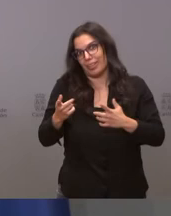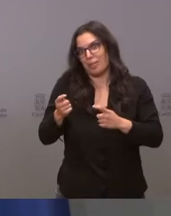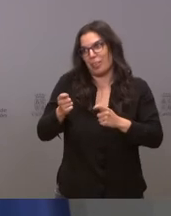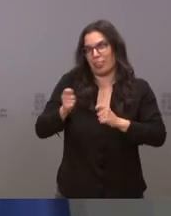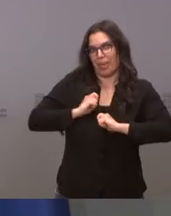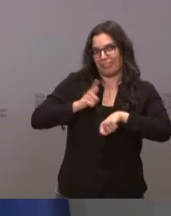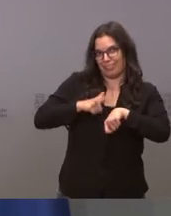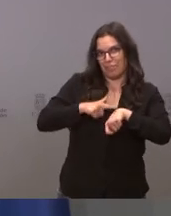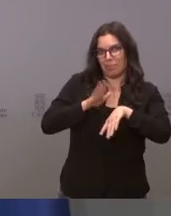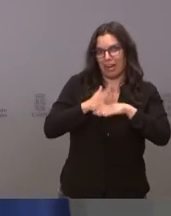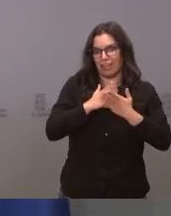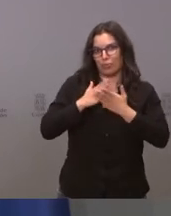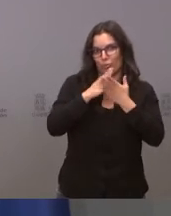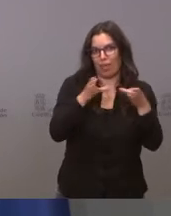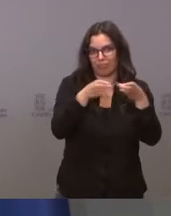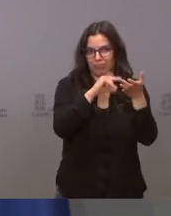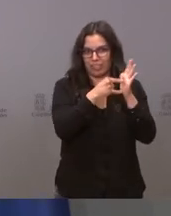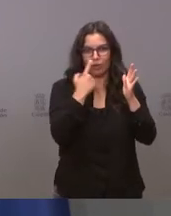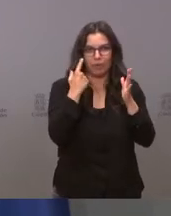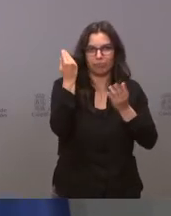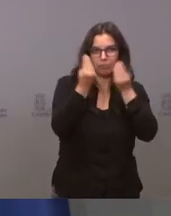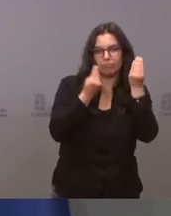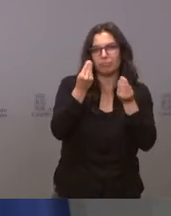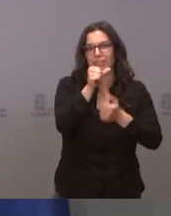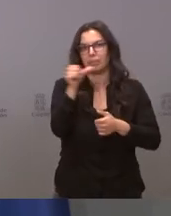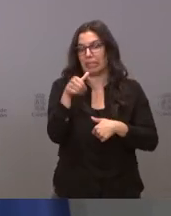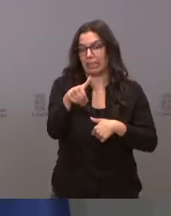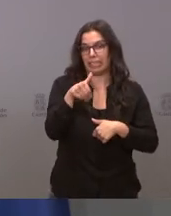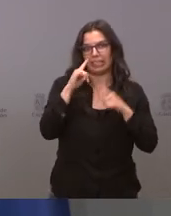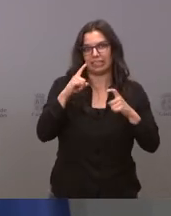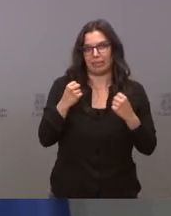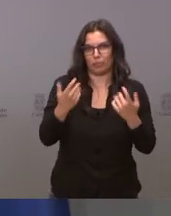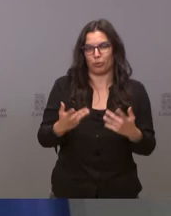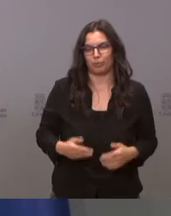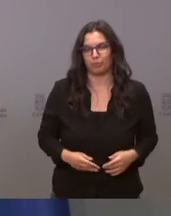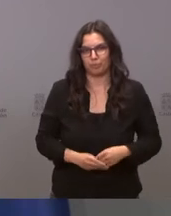nuestros técnicos durante esta semana estará en el mayor breve tiempo posible